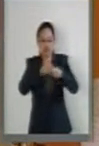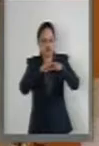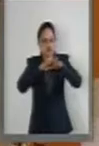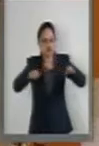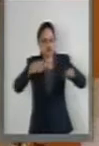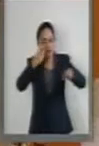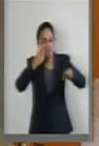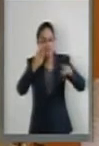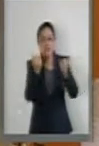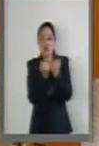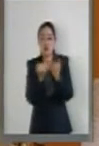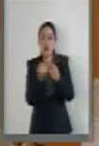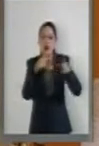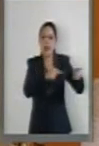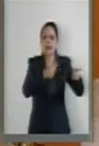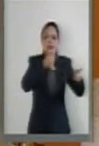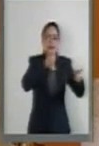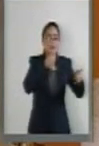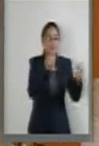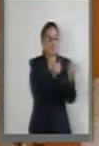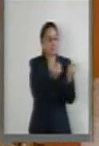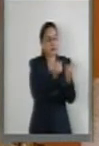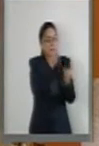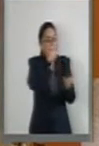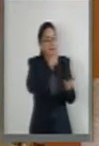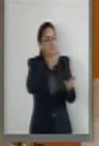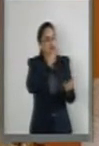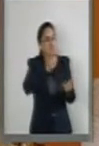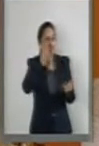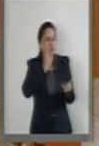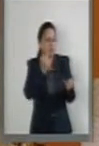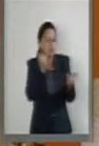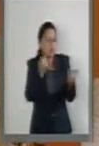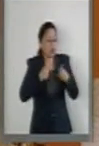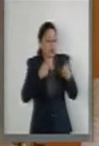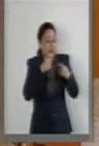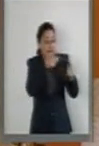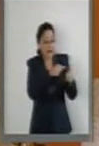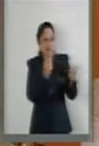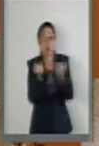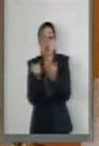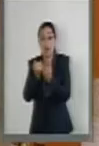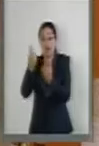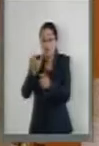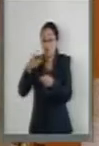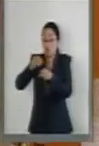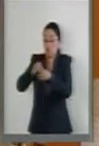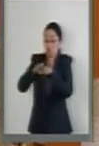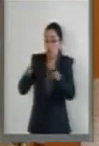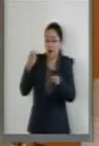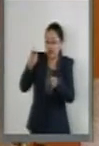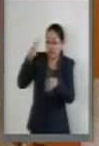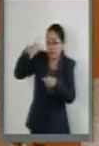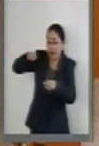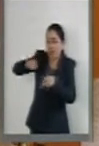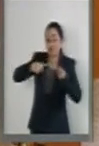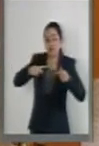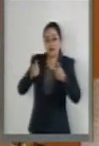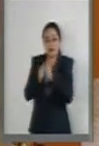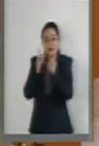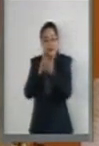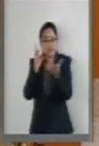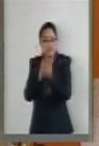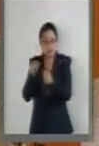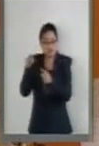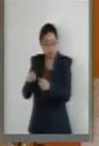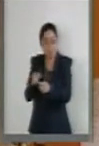ejecutable realmente que las personas con discapacidad accedan a sus derechos. El principio de inclusión es a